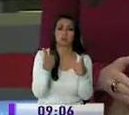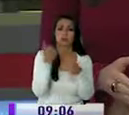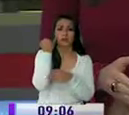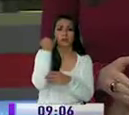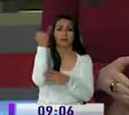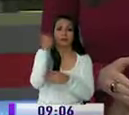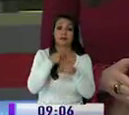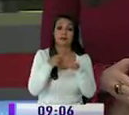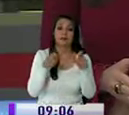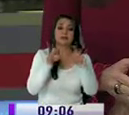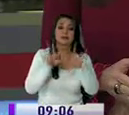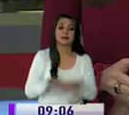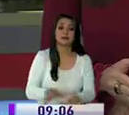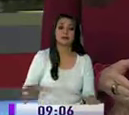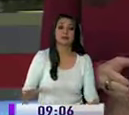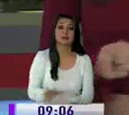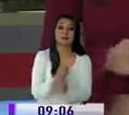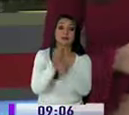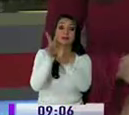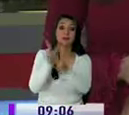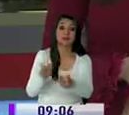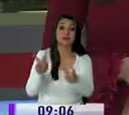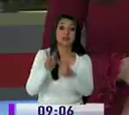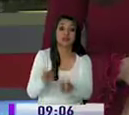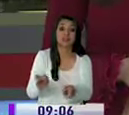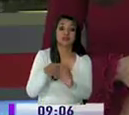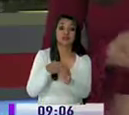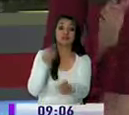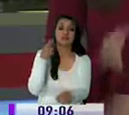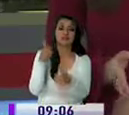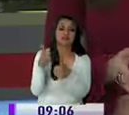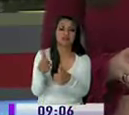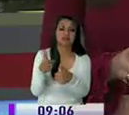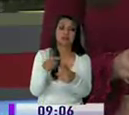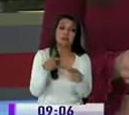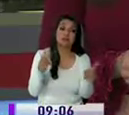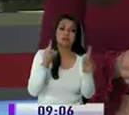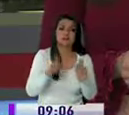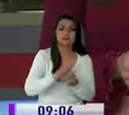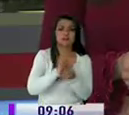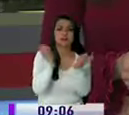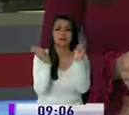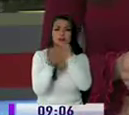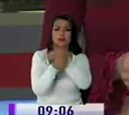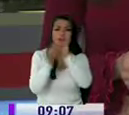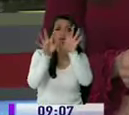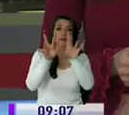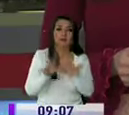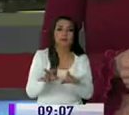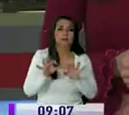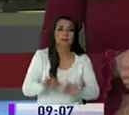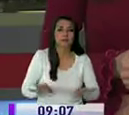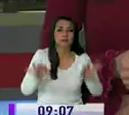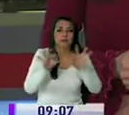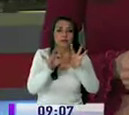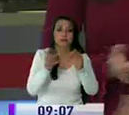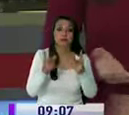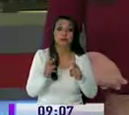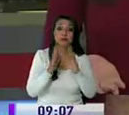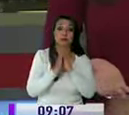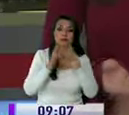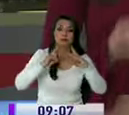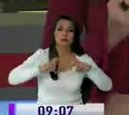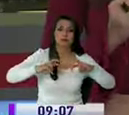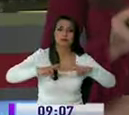del exsecretario de Inteligencia Romy Vallejo Legisladores afirman que es necesaria una reestructuración de esta secretaría además de que piden una